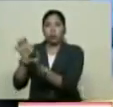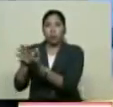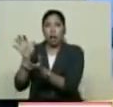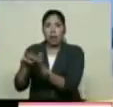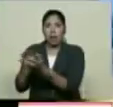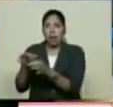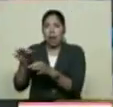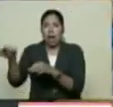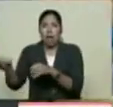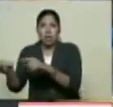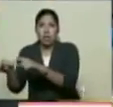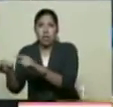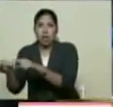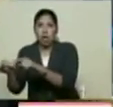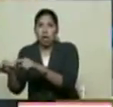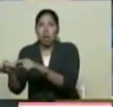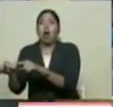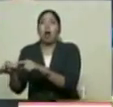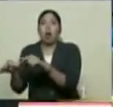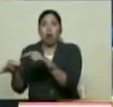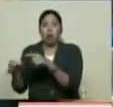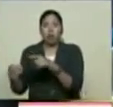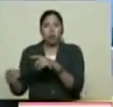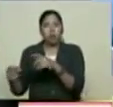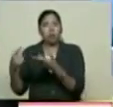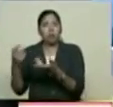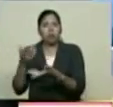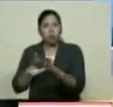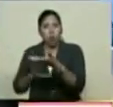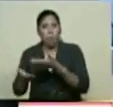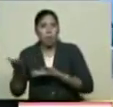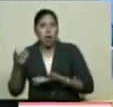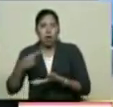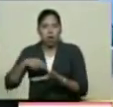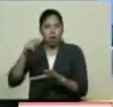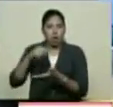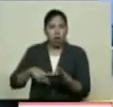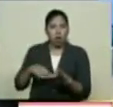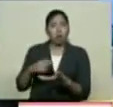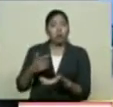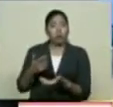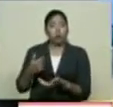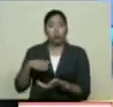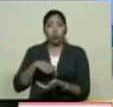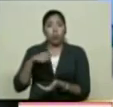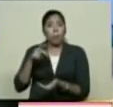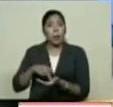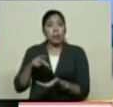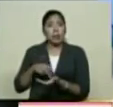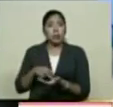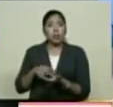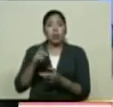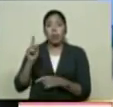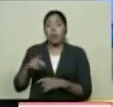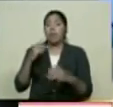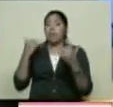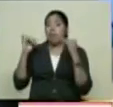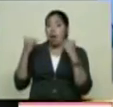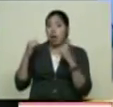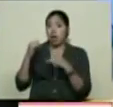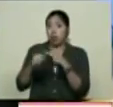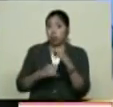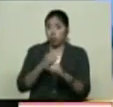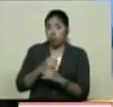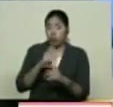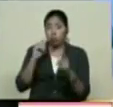municipio Andrés Bello Y allá Bueno Se distraen Todos Nosotros hemos participado Entonces En la Feria Internacional De Turismo Y eso nos